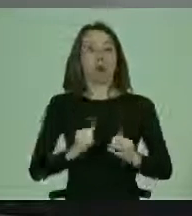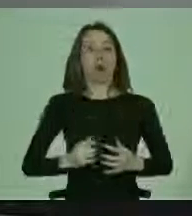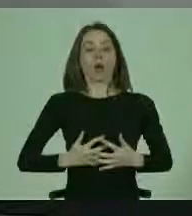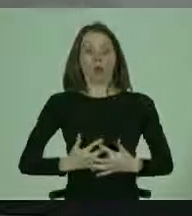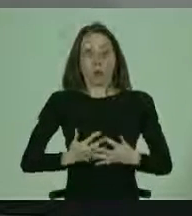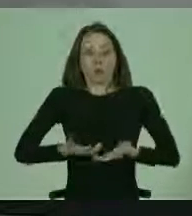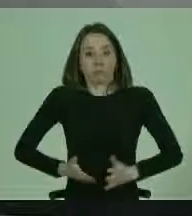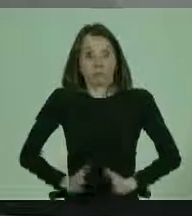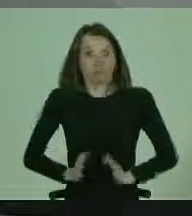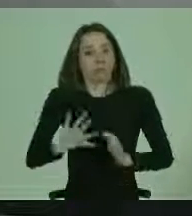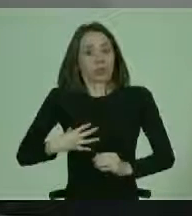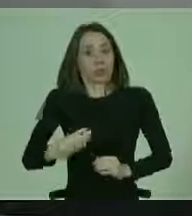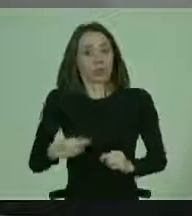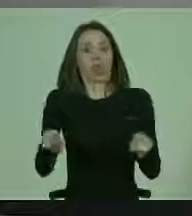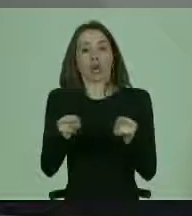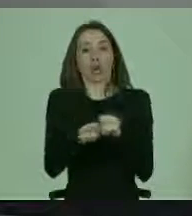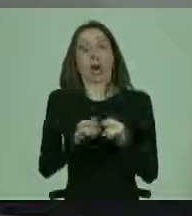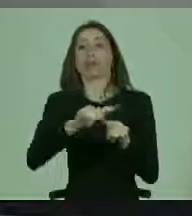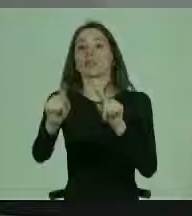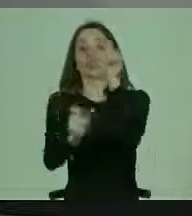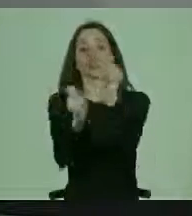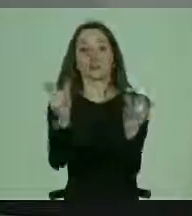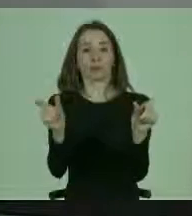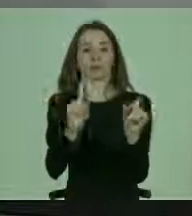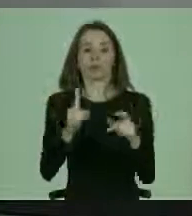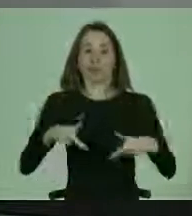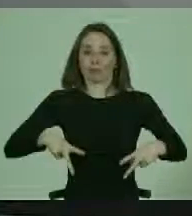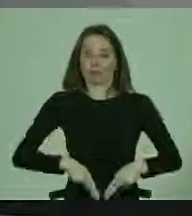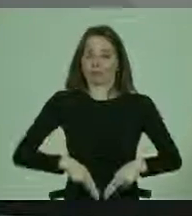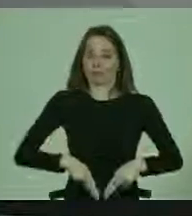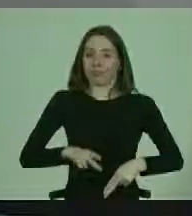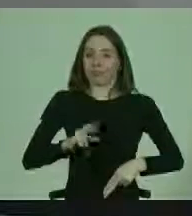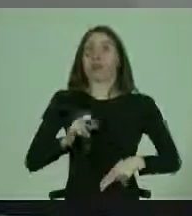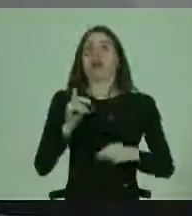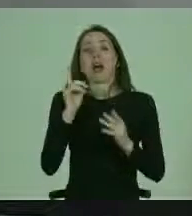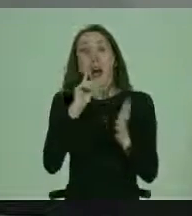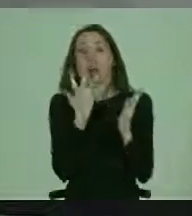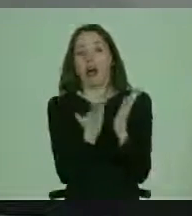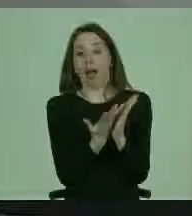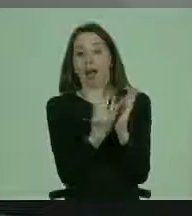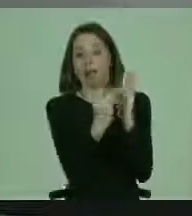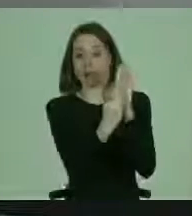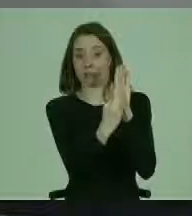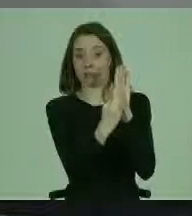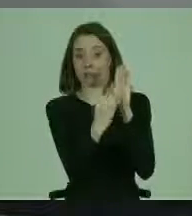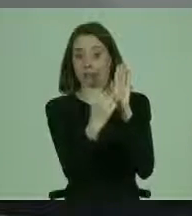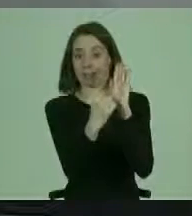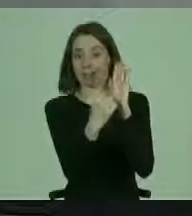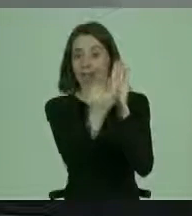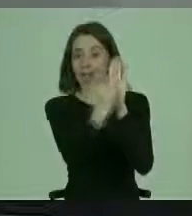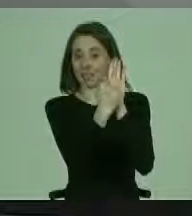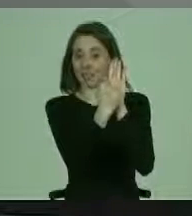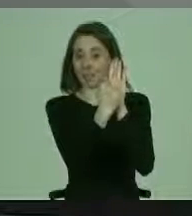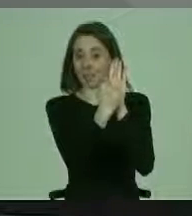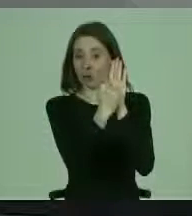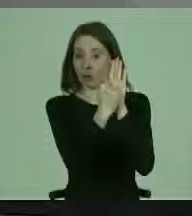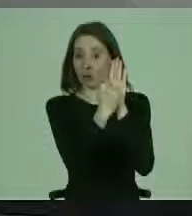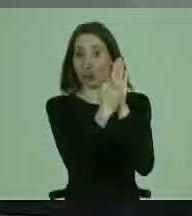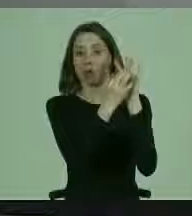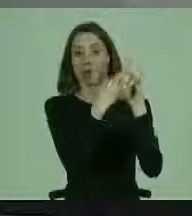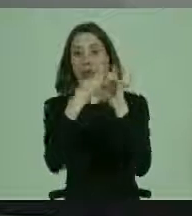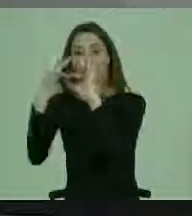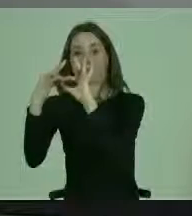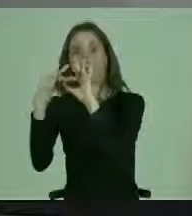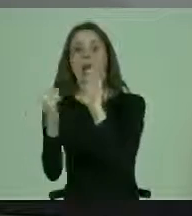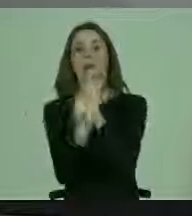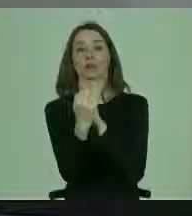en igualdad de condiciones con los demás. Hay por excelencia ese artículo. Lo podemos ligar al